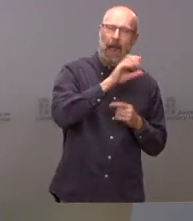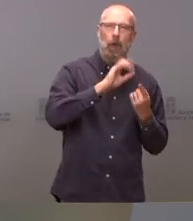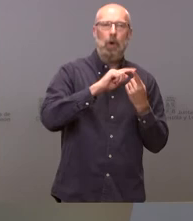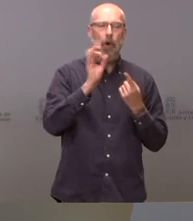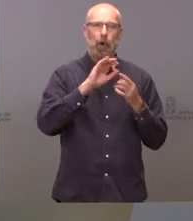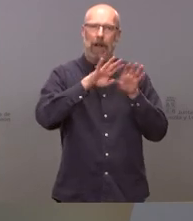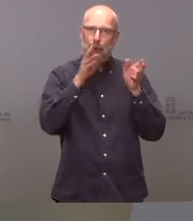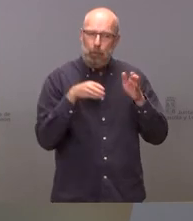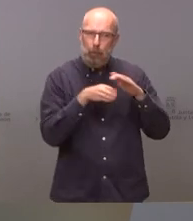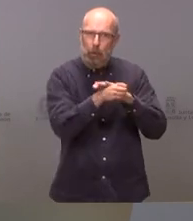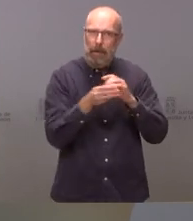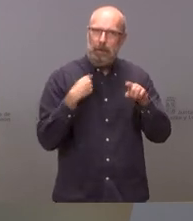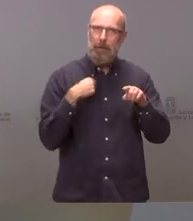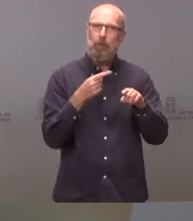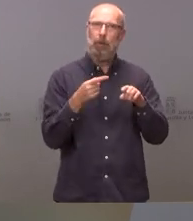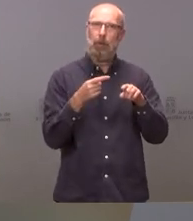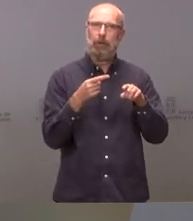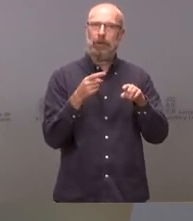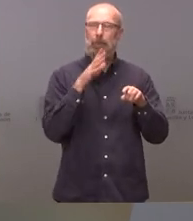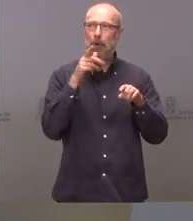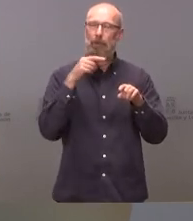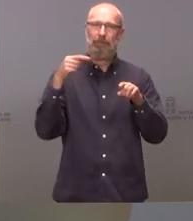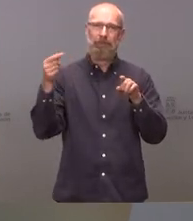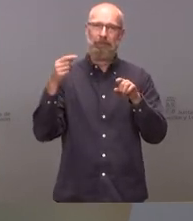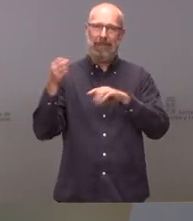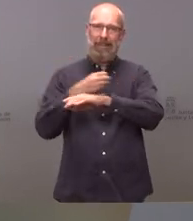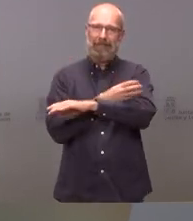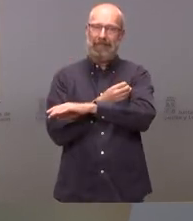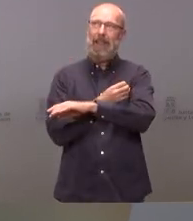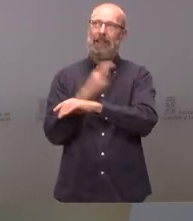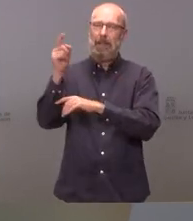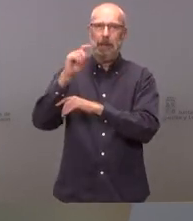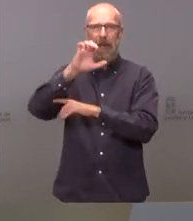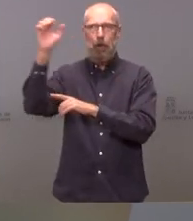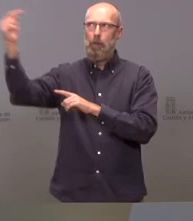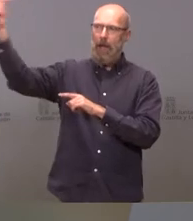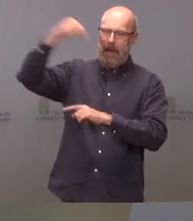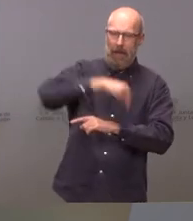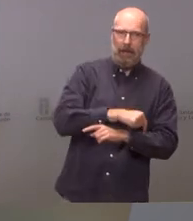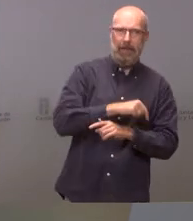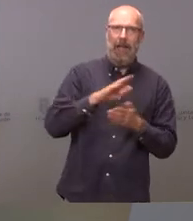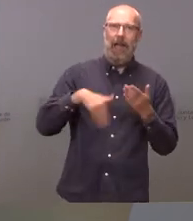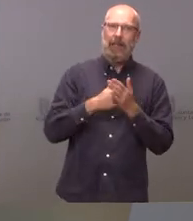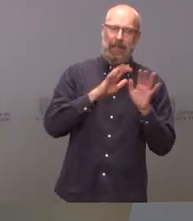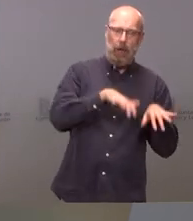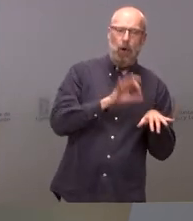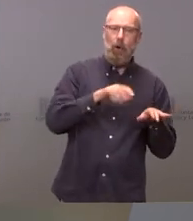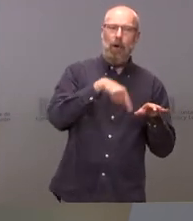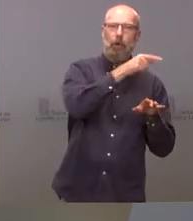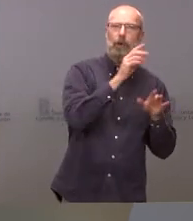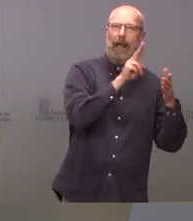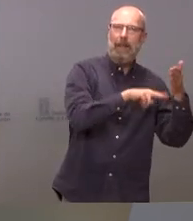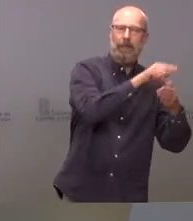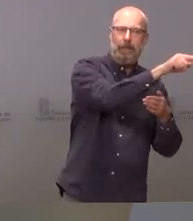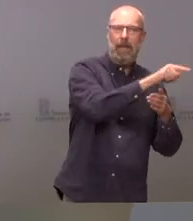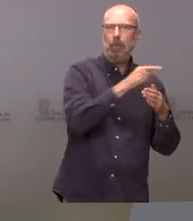condena el tráfico ferroviario europeo a través de Castellón y de León hacia Galicia y que bueno pues que en esa